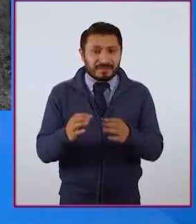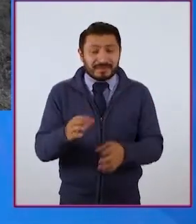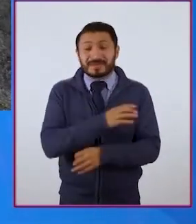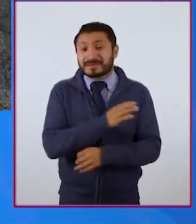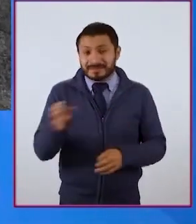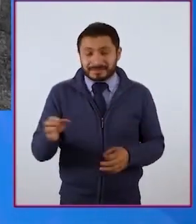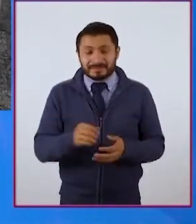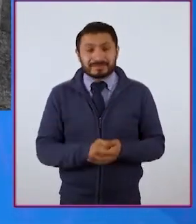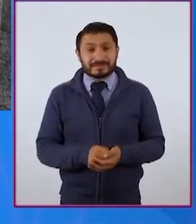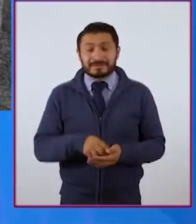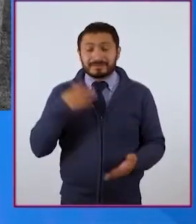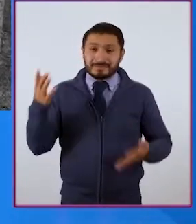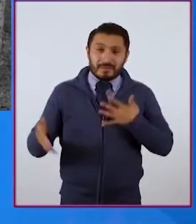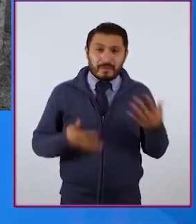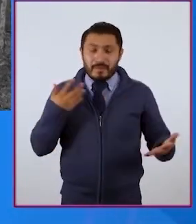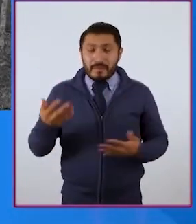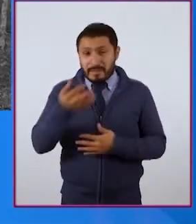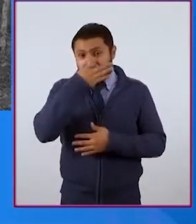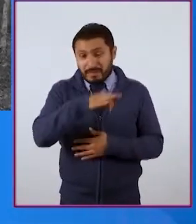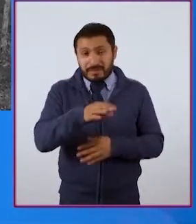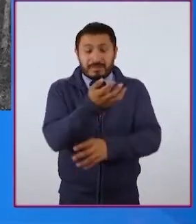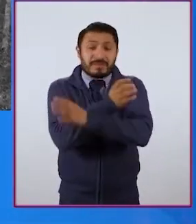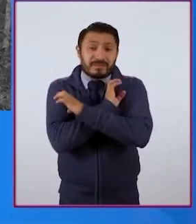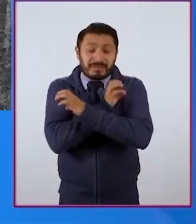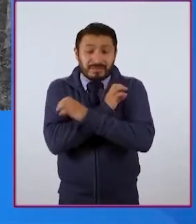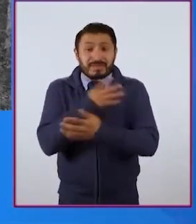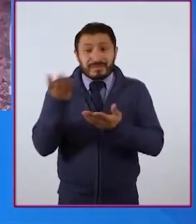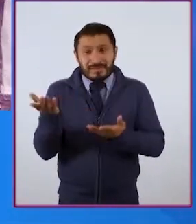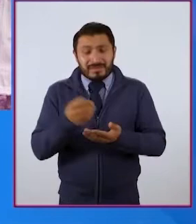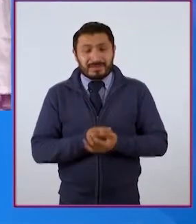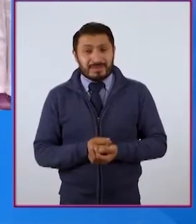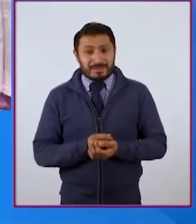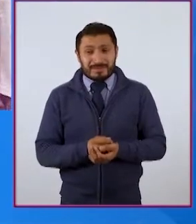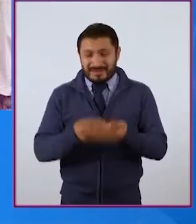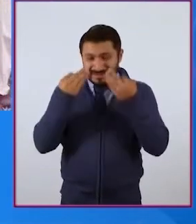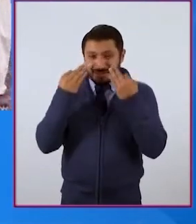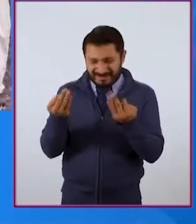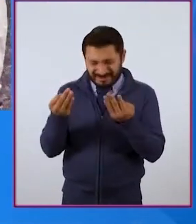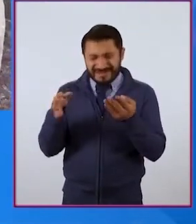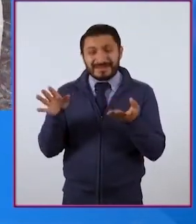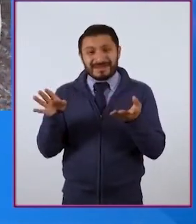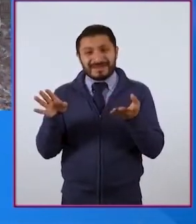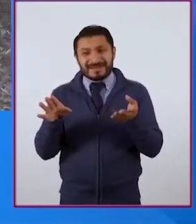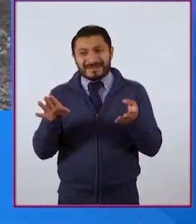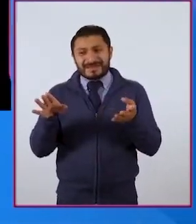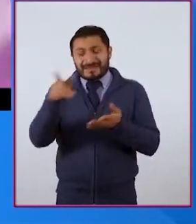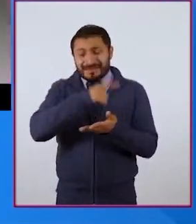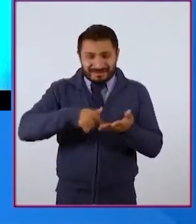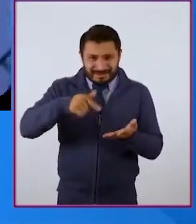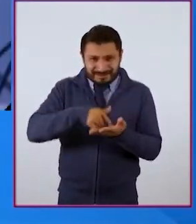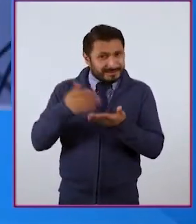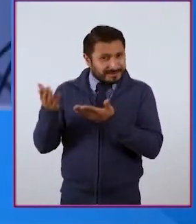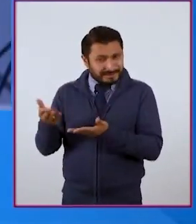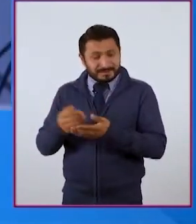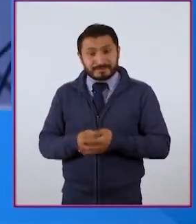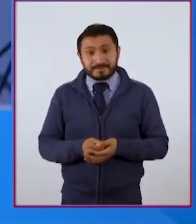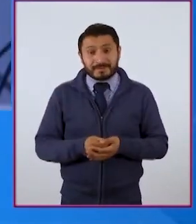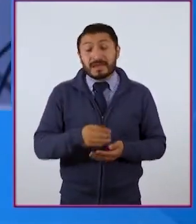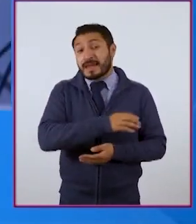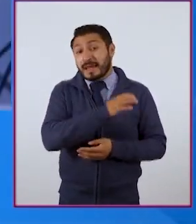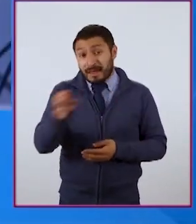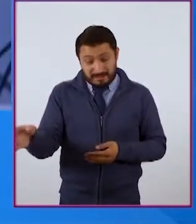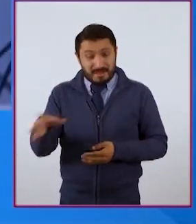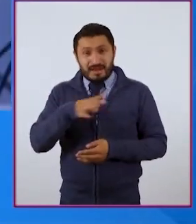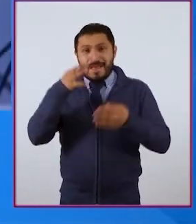celebrando un evento cívico al exterior. Nota la perspectiva y la amplitud del espacio. El campo ha